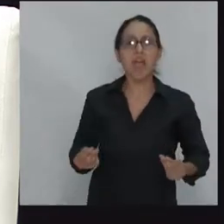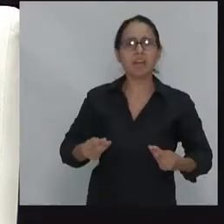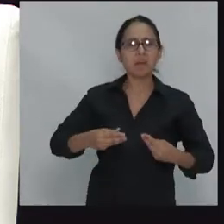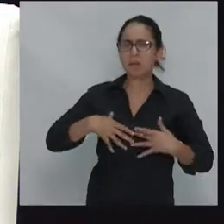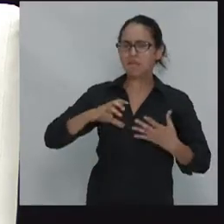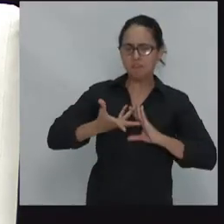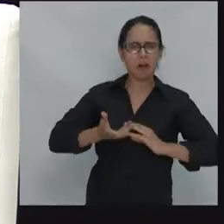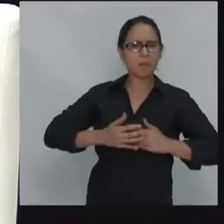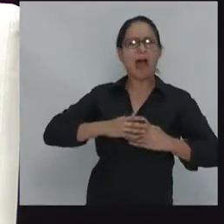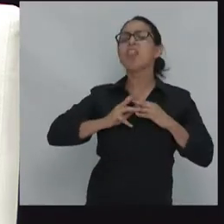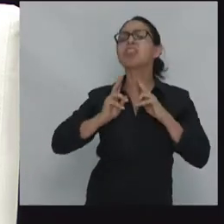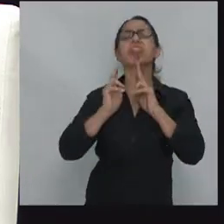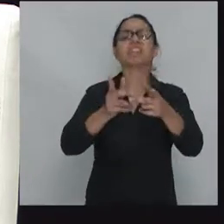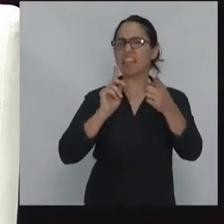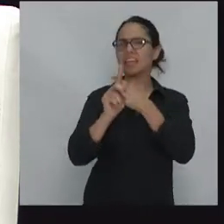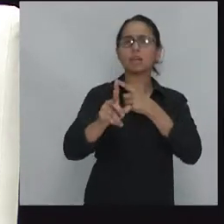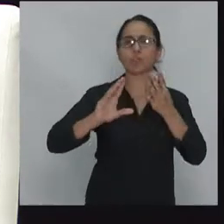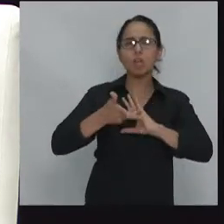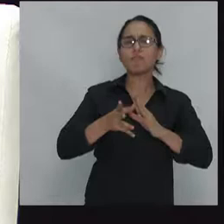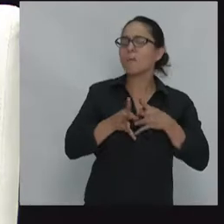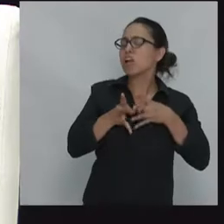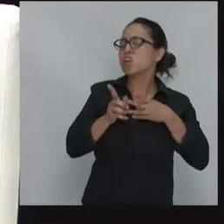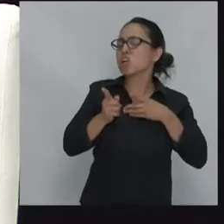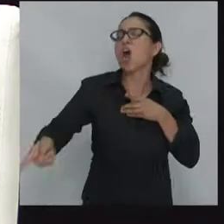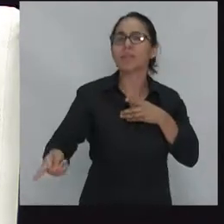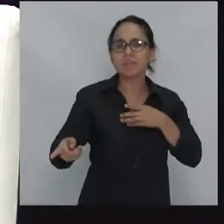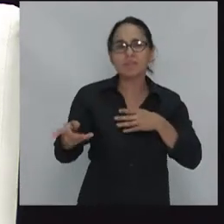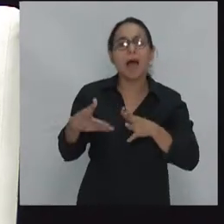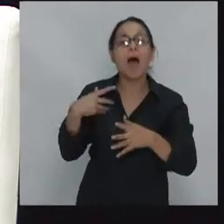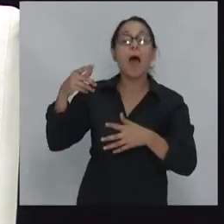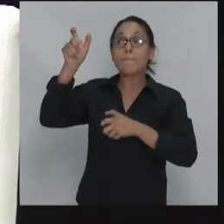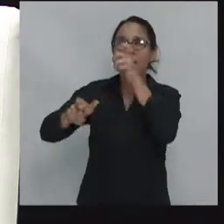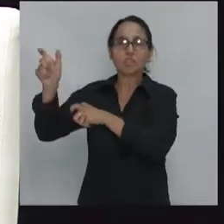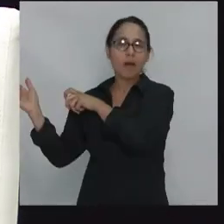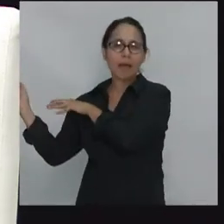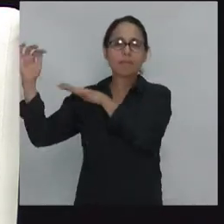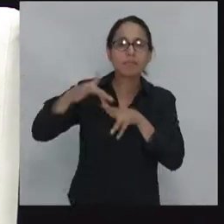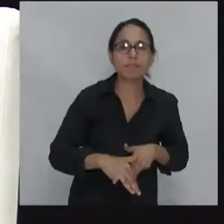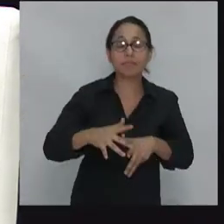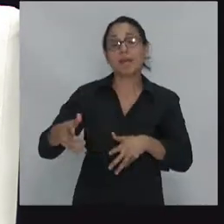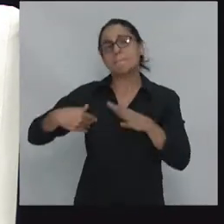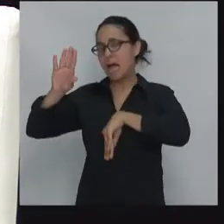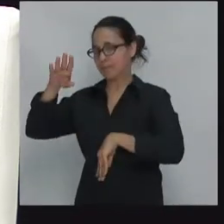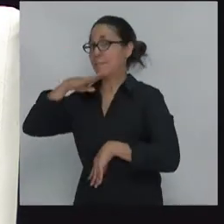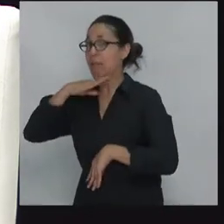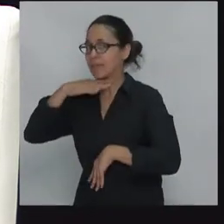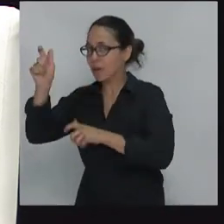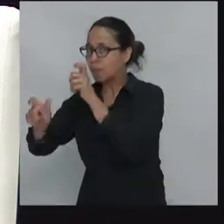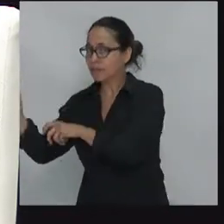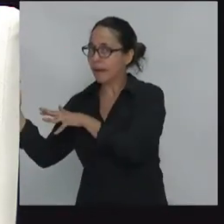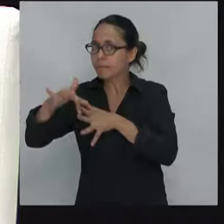desfachatadamente de ataque a los inmigrantes, especialmente a los mexicanos, a las mujeres,